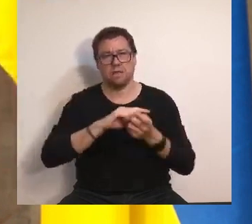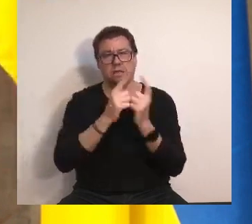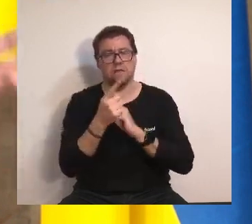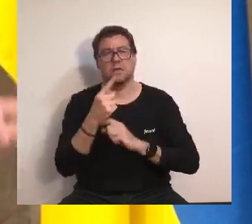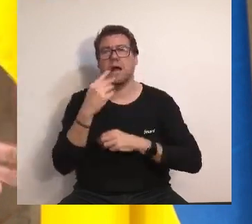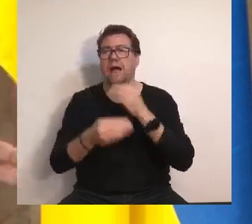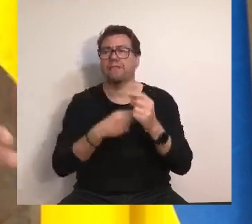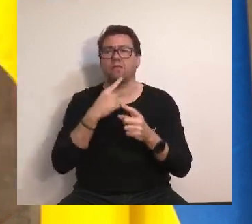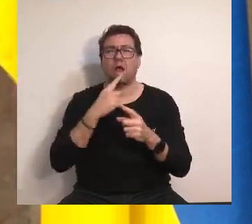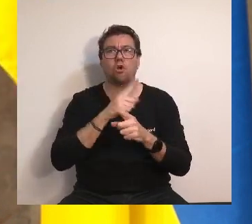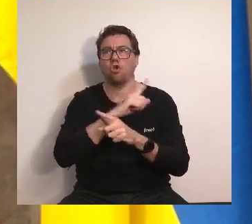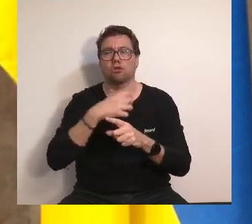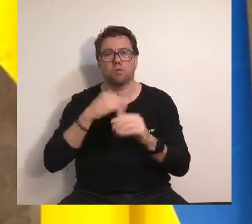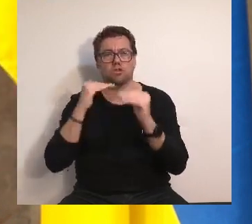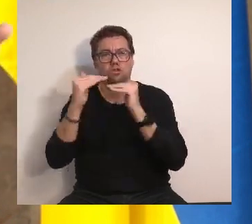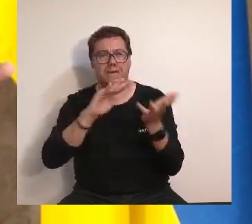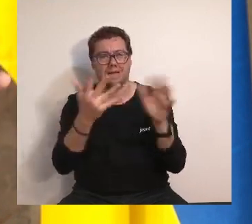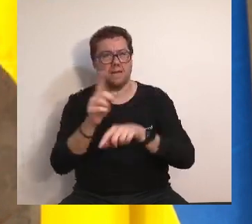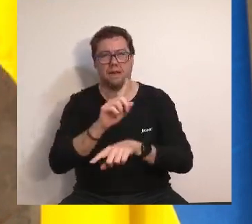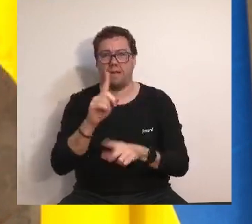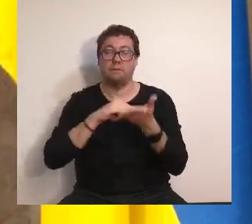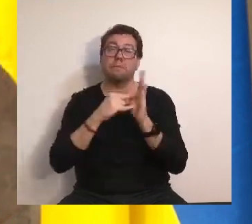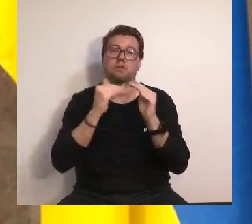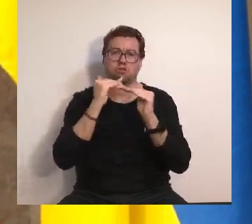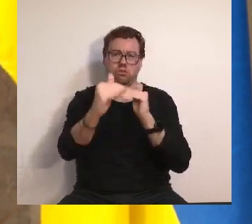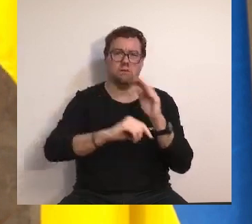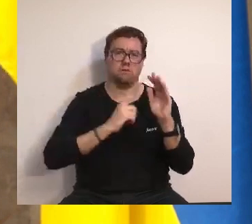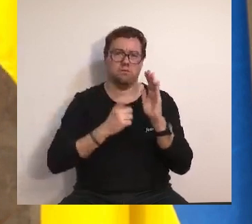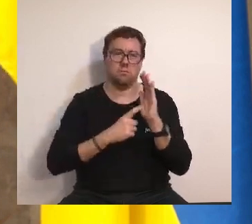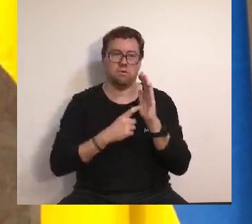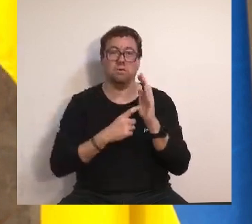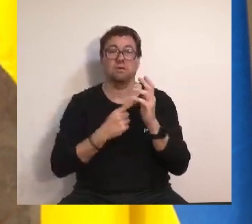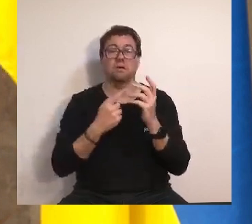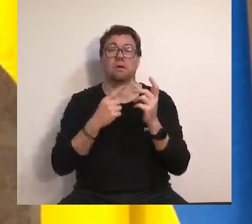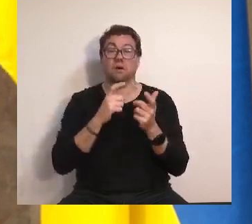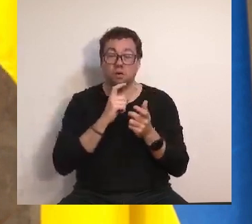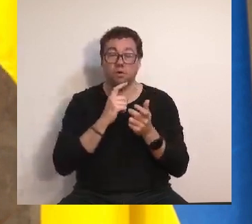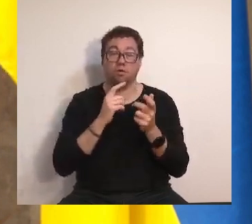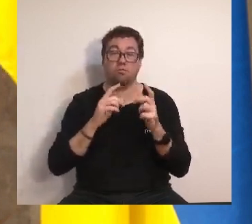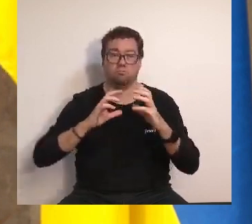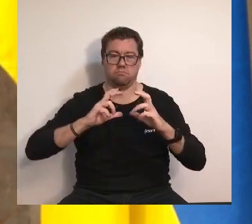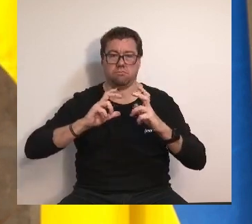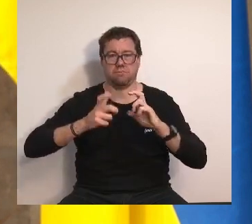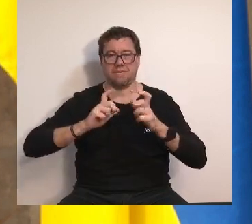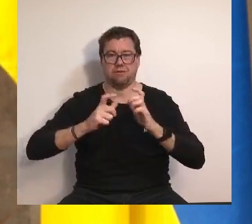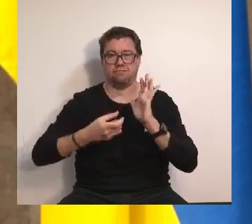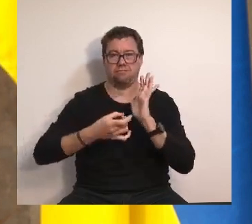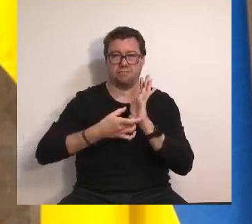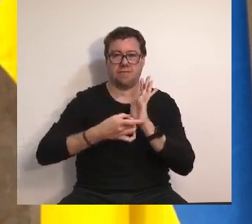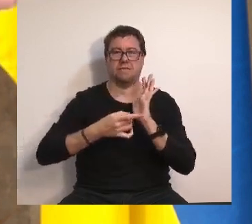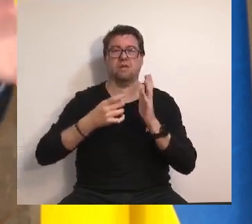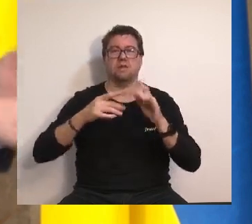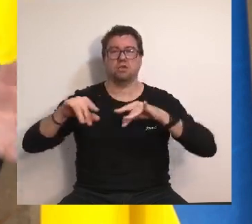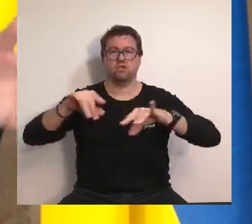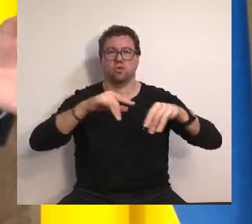insostenible nada. Esto es un plan sostenible, en base a las catalogaciones y a las calificaciones de